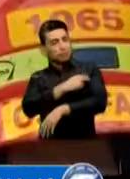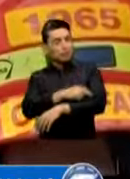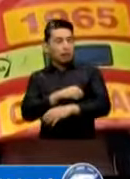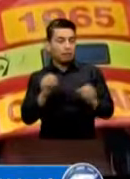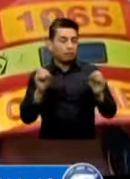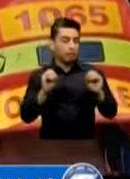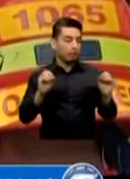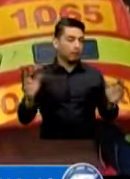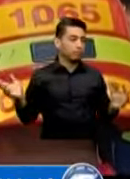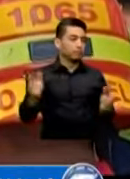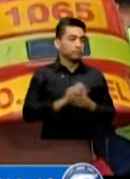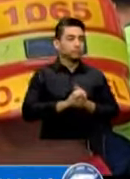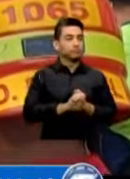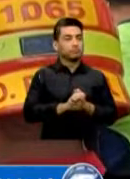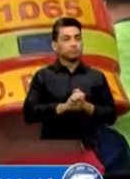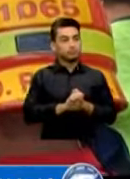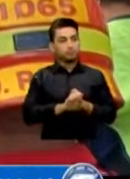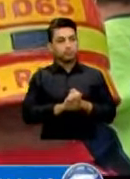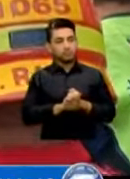Asistencial